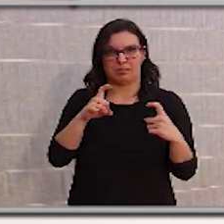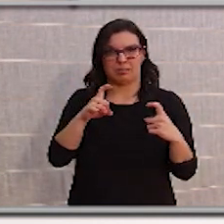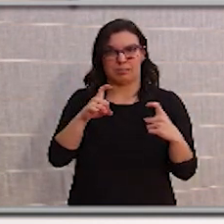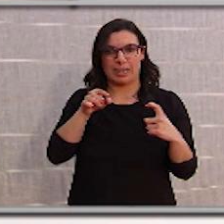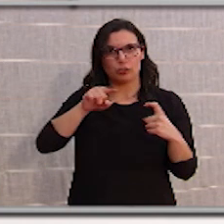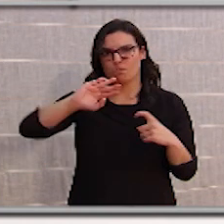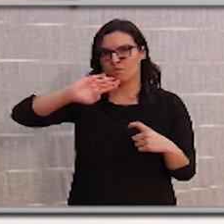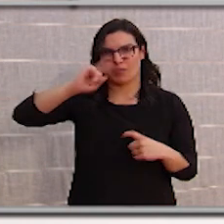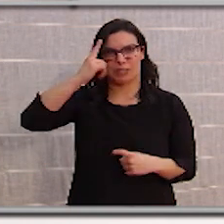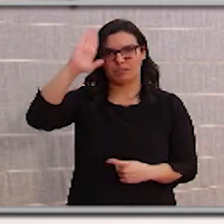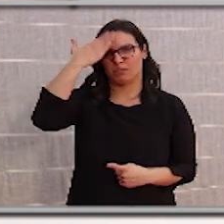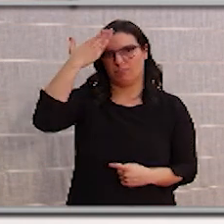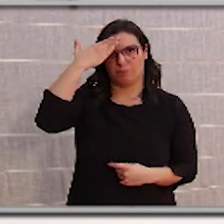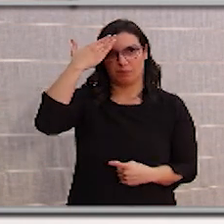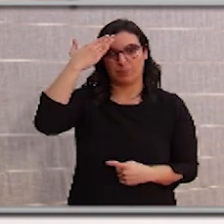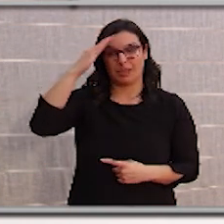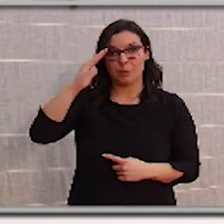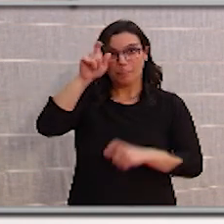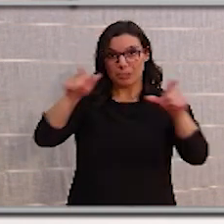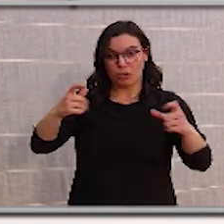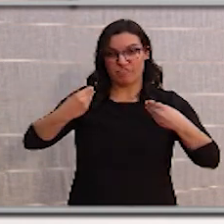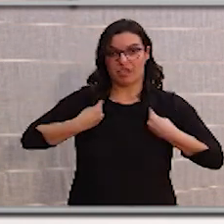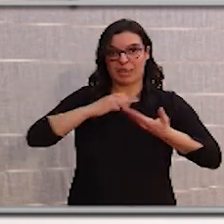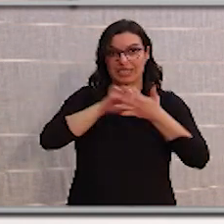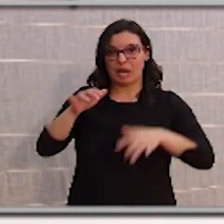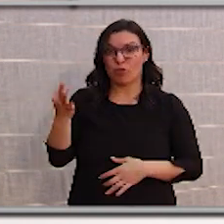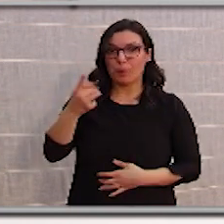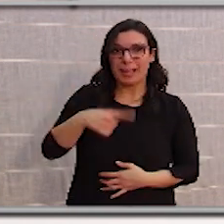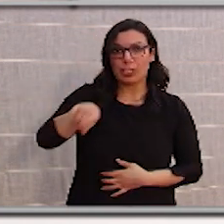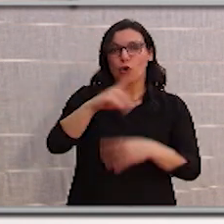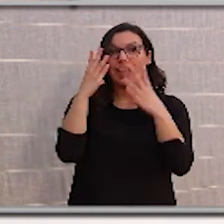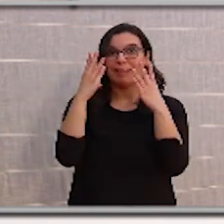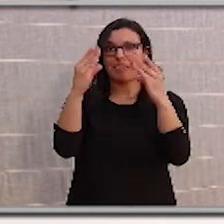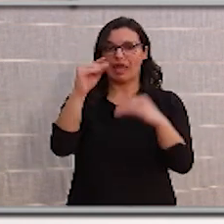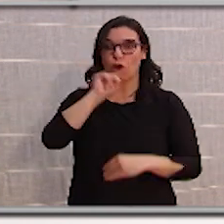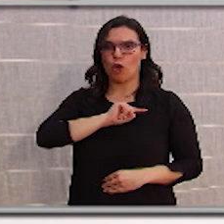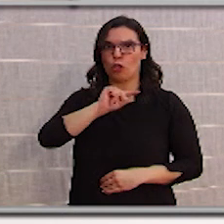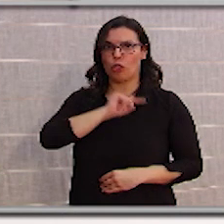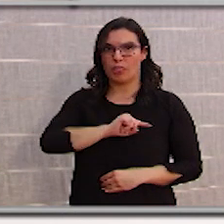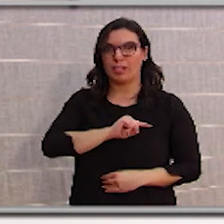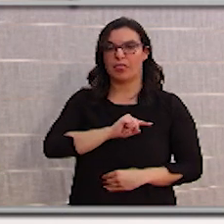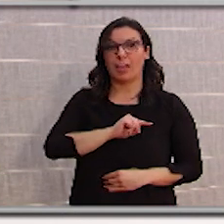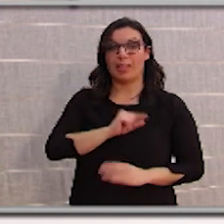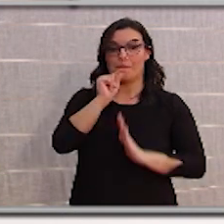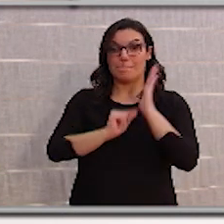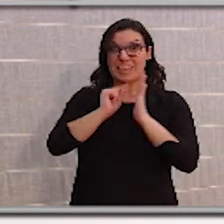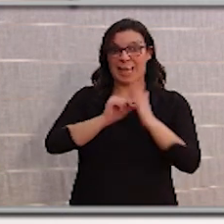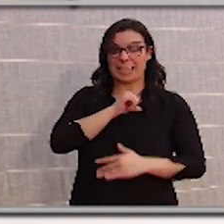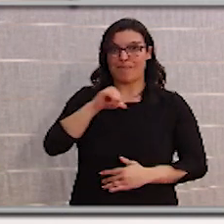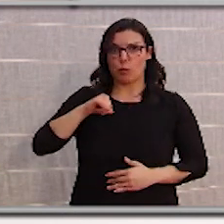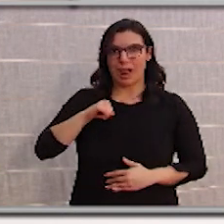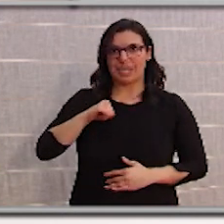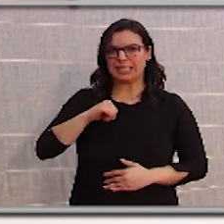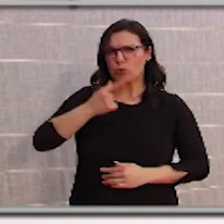principal medida es conseguir que los ciudadanos de Castilla y León entiendan de la importancia de tomar las medidas de precaución individuales